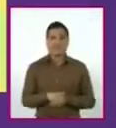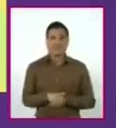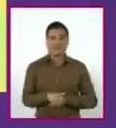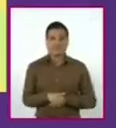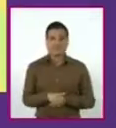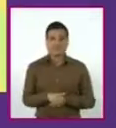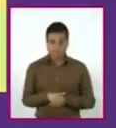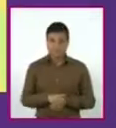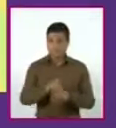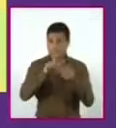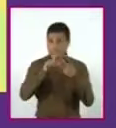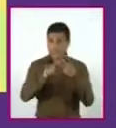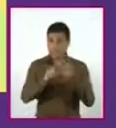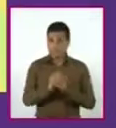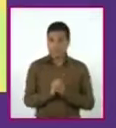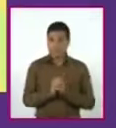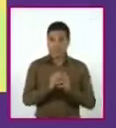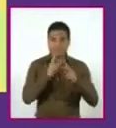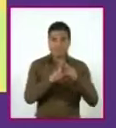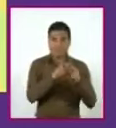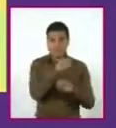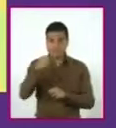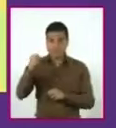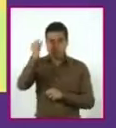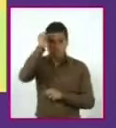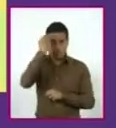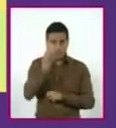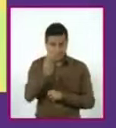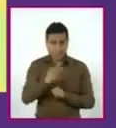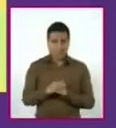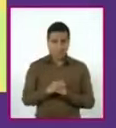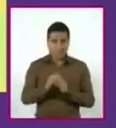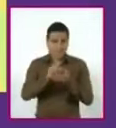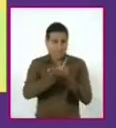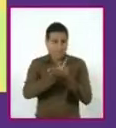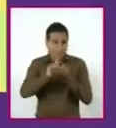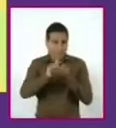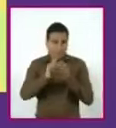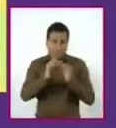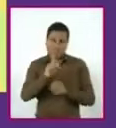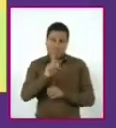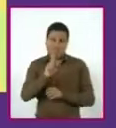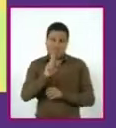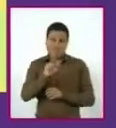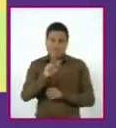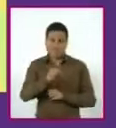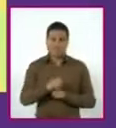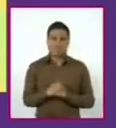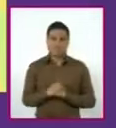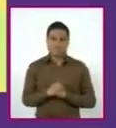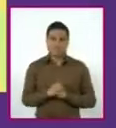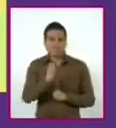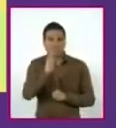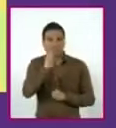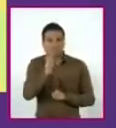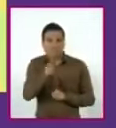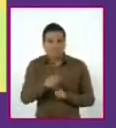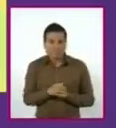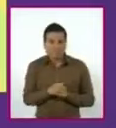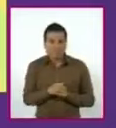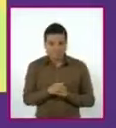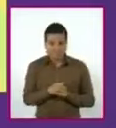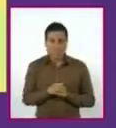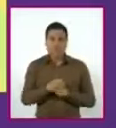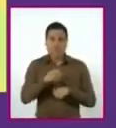tres ecuaciones cuadráticas incompletas puras. Cuando el término lineal es 0,